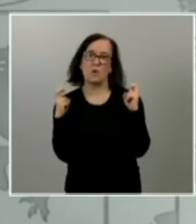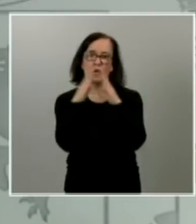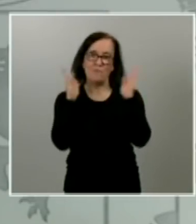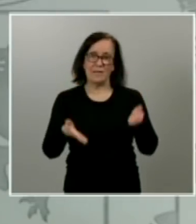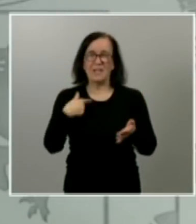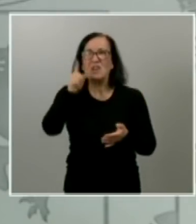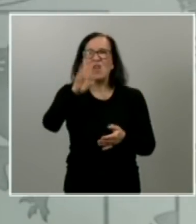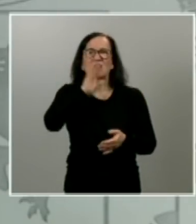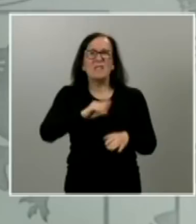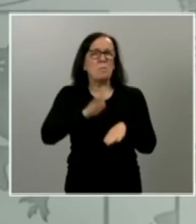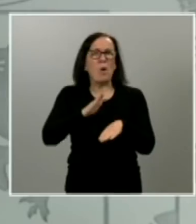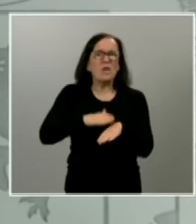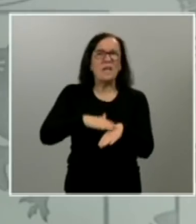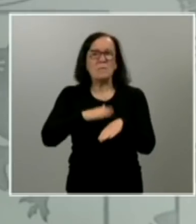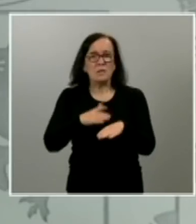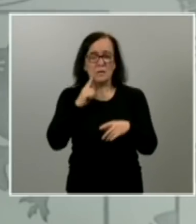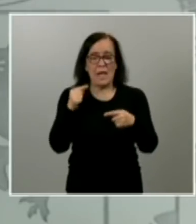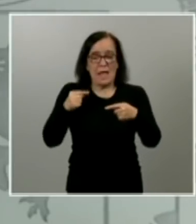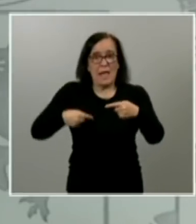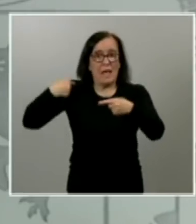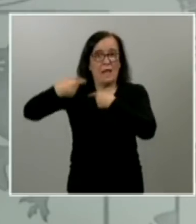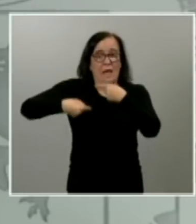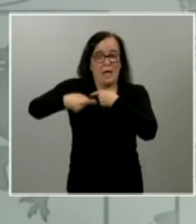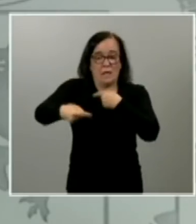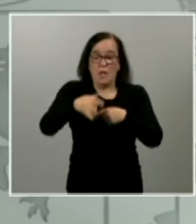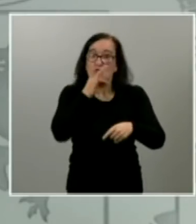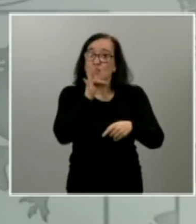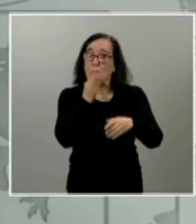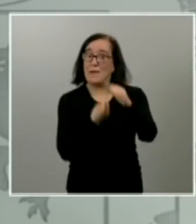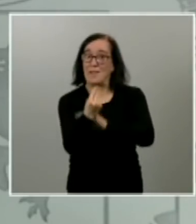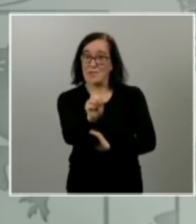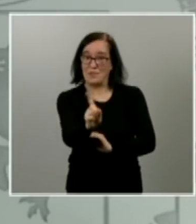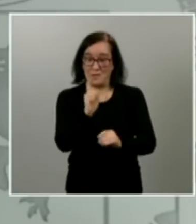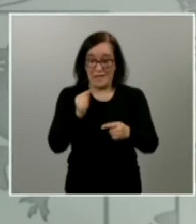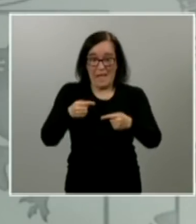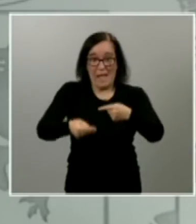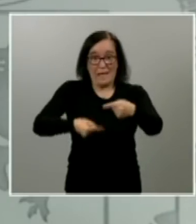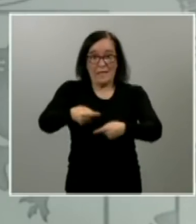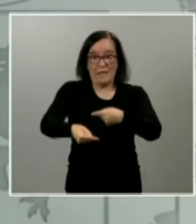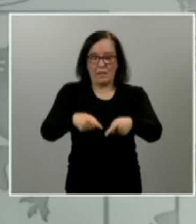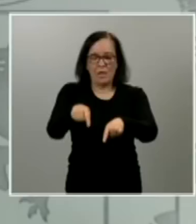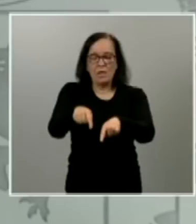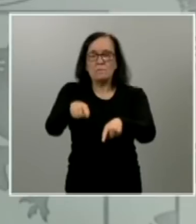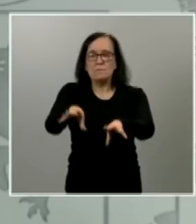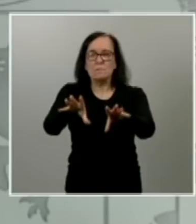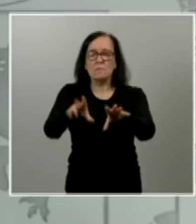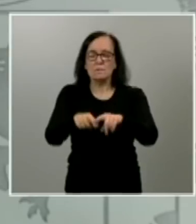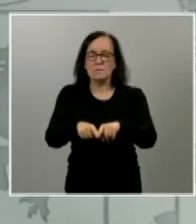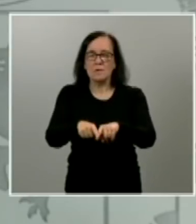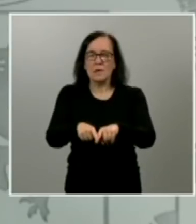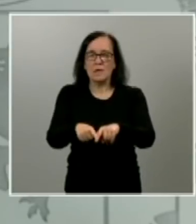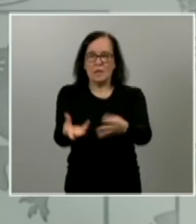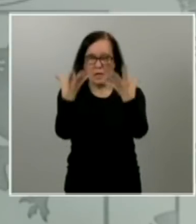muy bien por qué a las generaciones que todavía están por nacer esas generaciones van a entender que nosotros hagamos ese